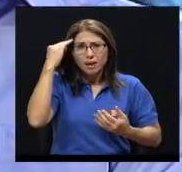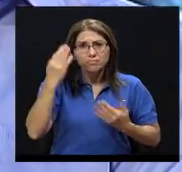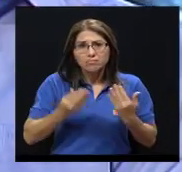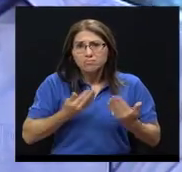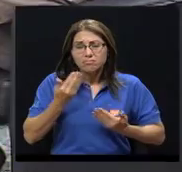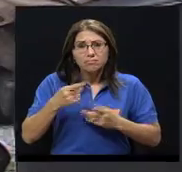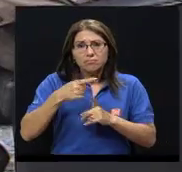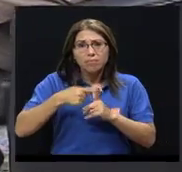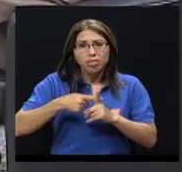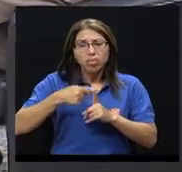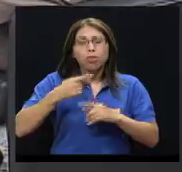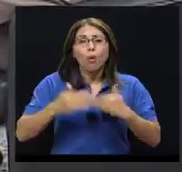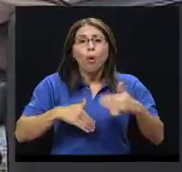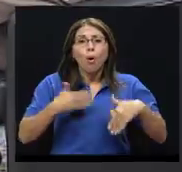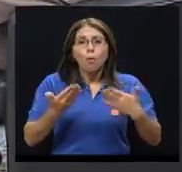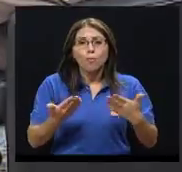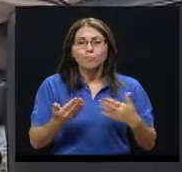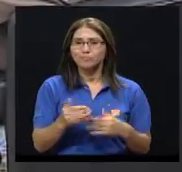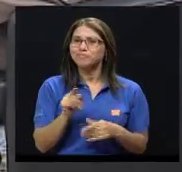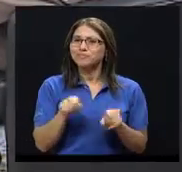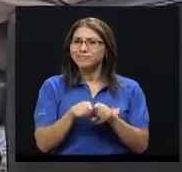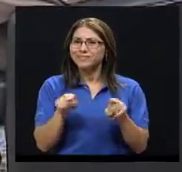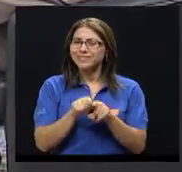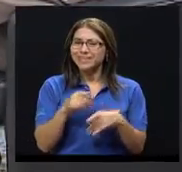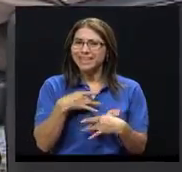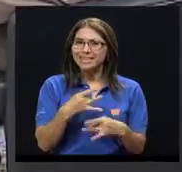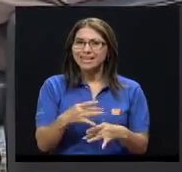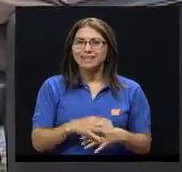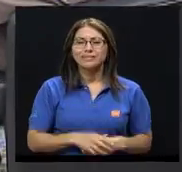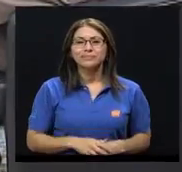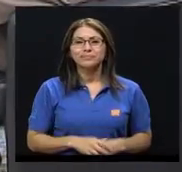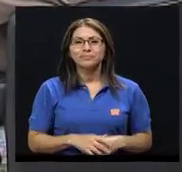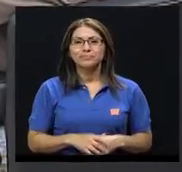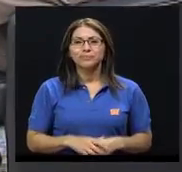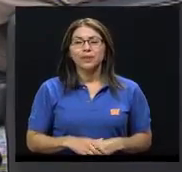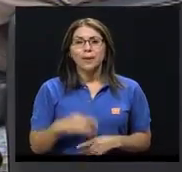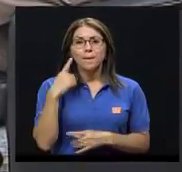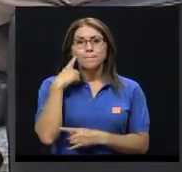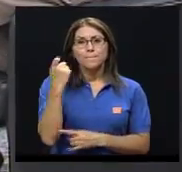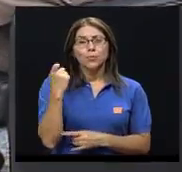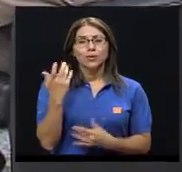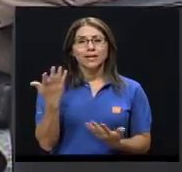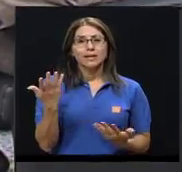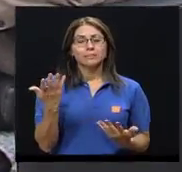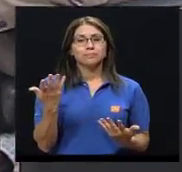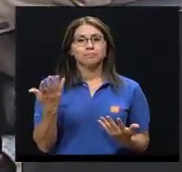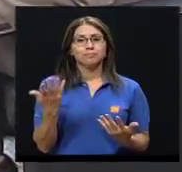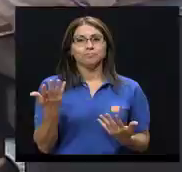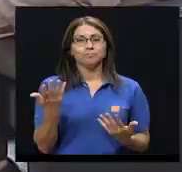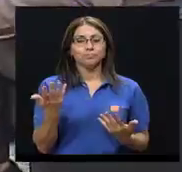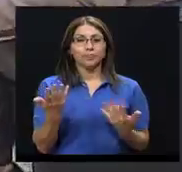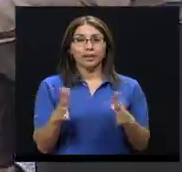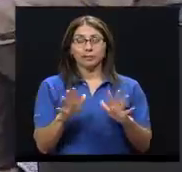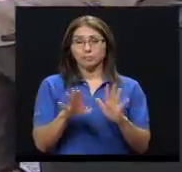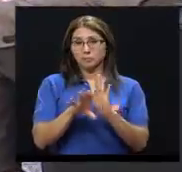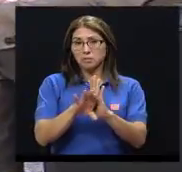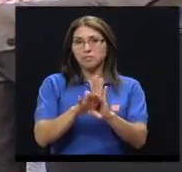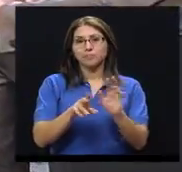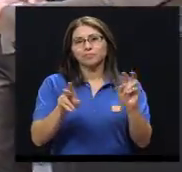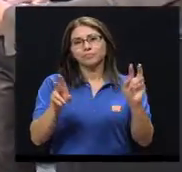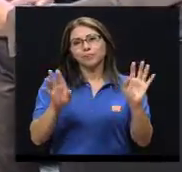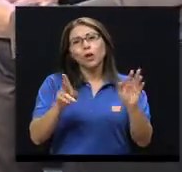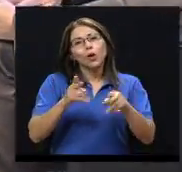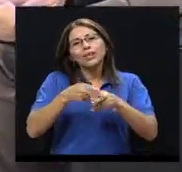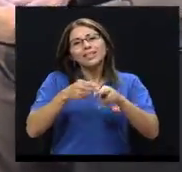salud? Bueno, esa es también una pregunta muy interesante porque, digamos, nos llevaría en la